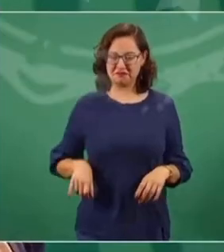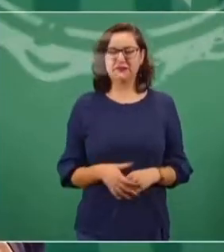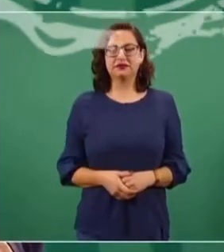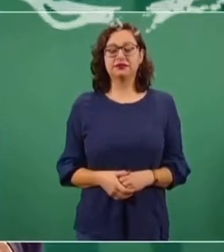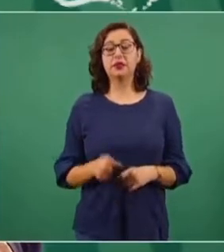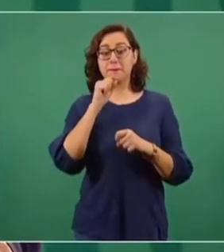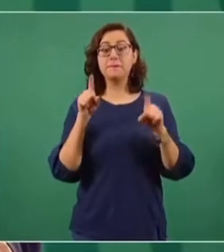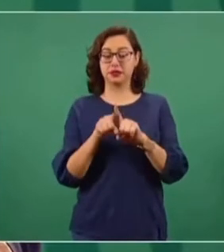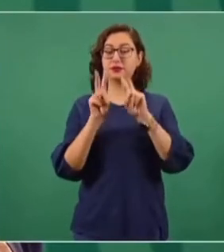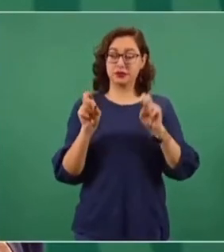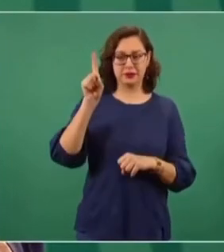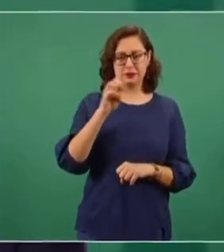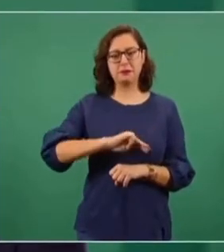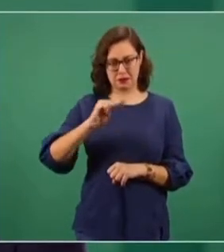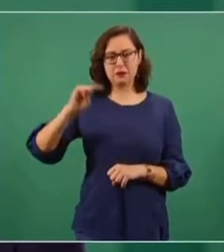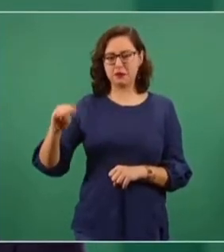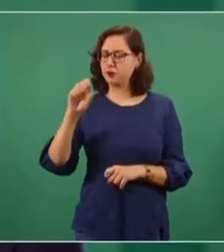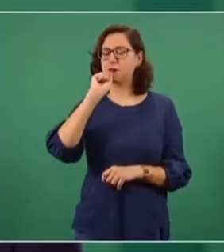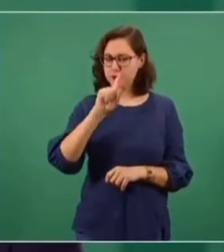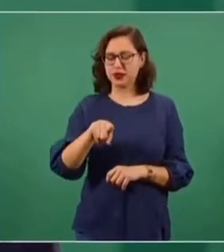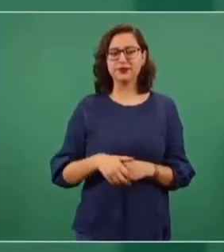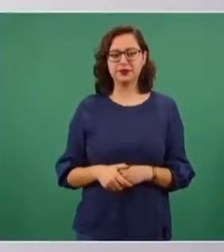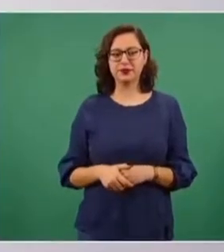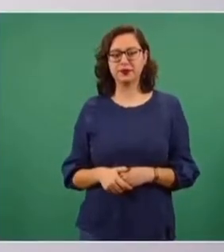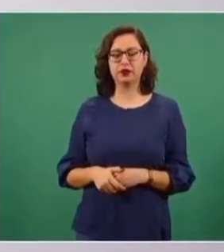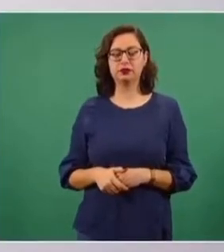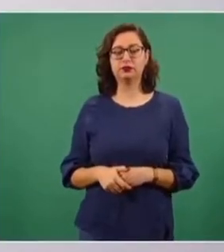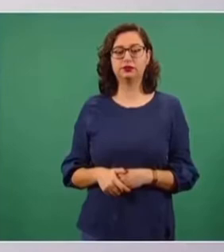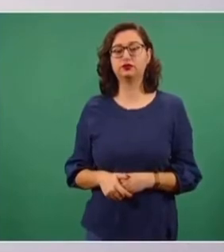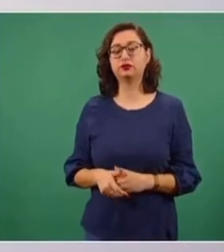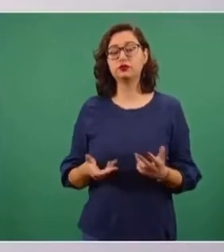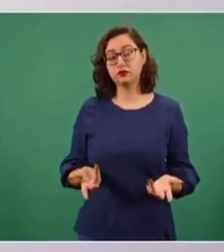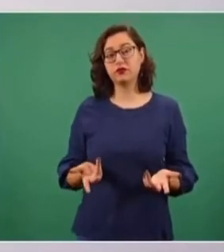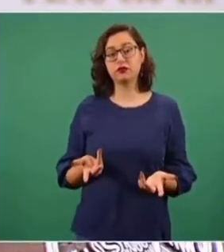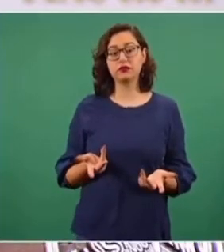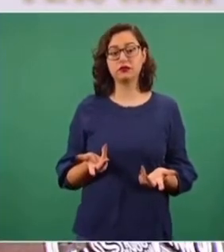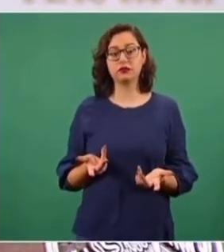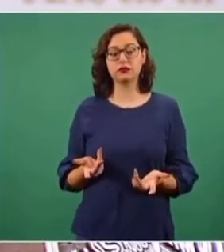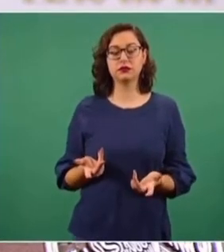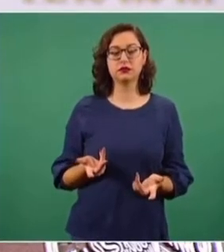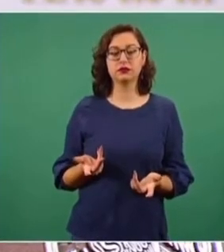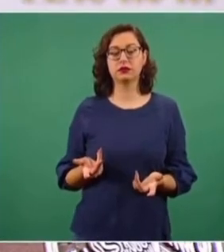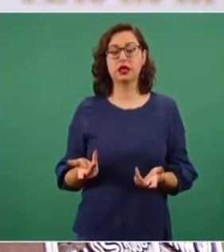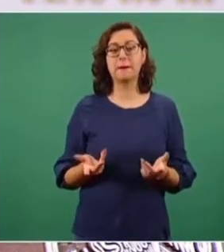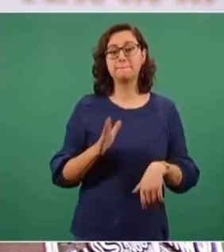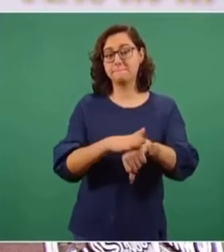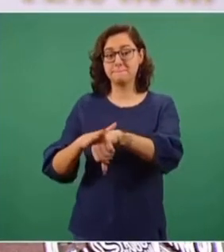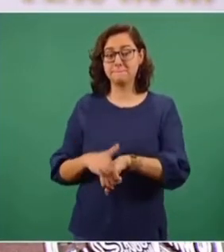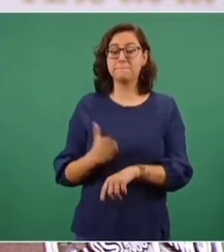Se trató también lo de Michoacán. Se está pidiendo de que no se use